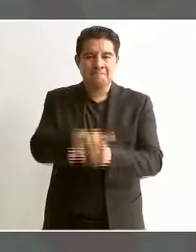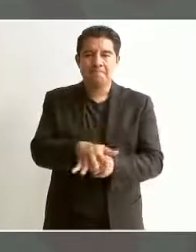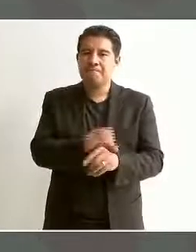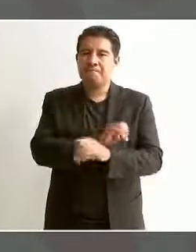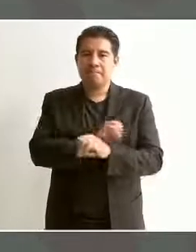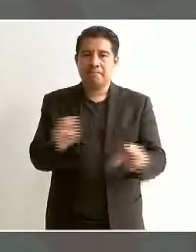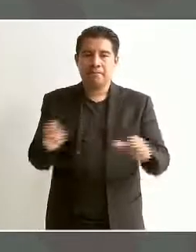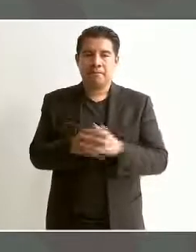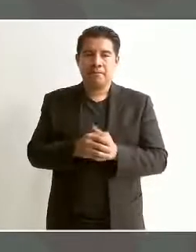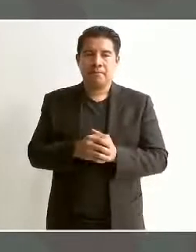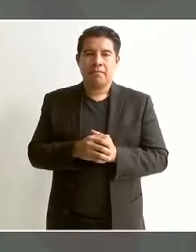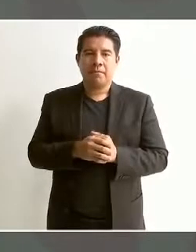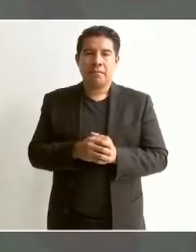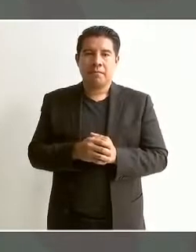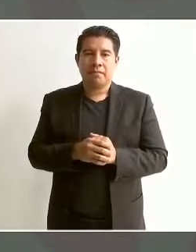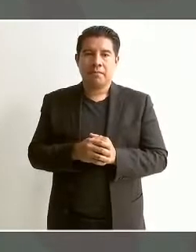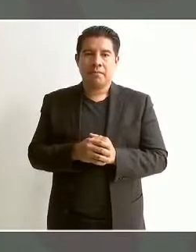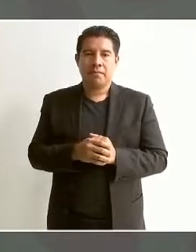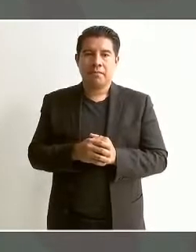sin